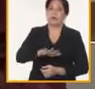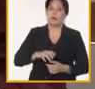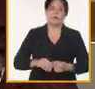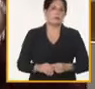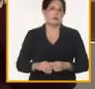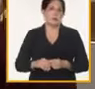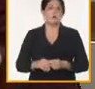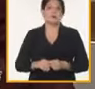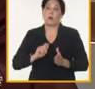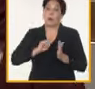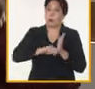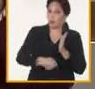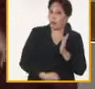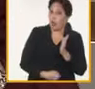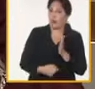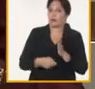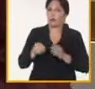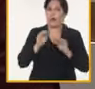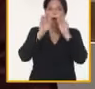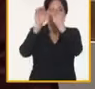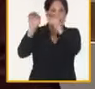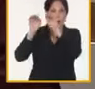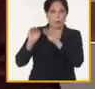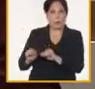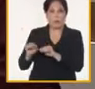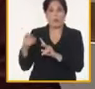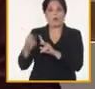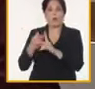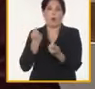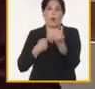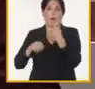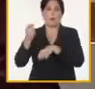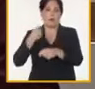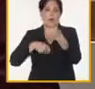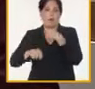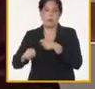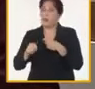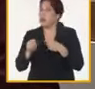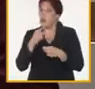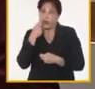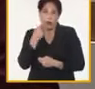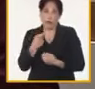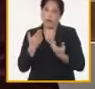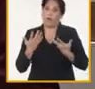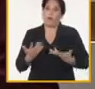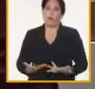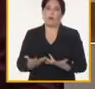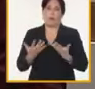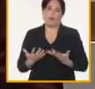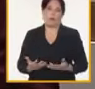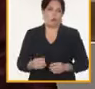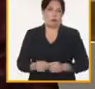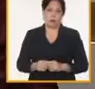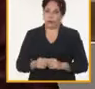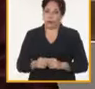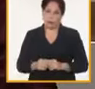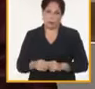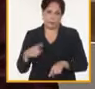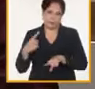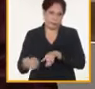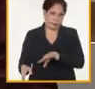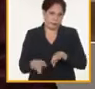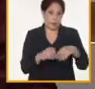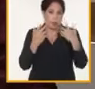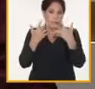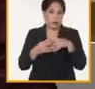con el contrato con el acopio con la comercialización que han sido debilidades que tenemos y se hacía alusión aquí también a la